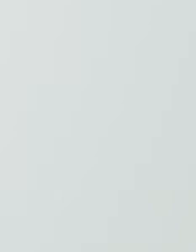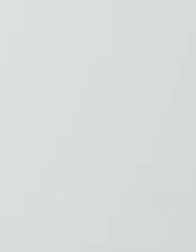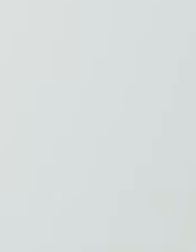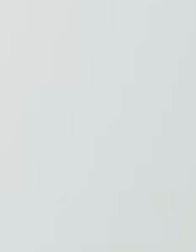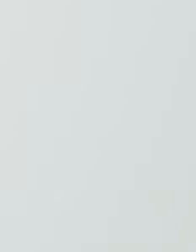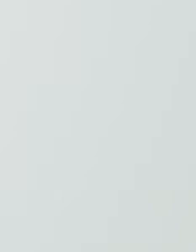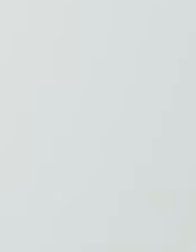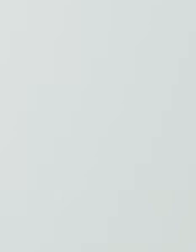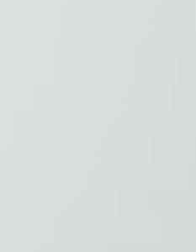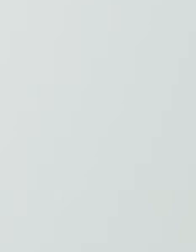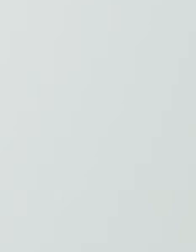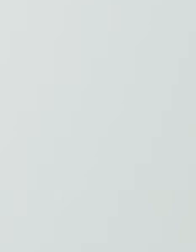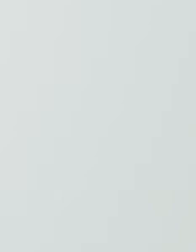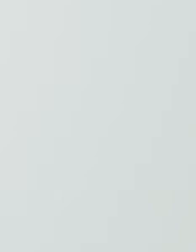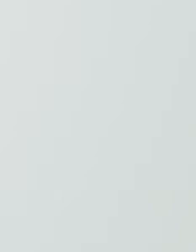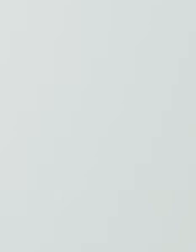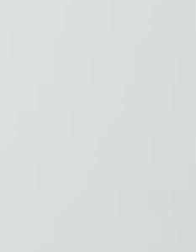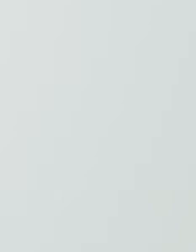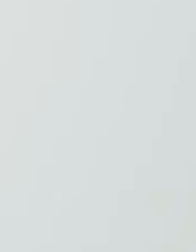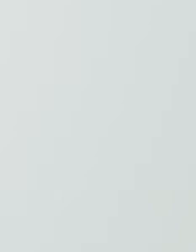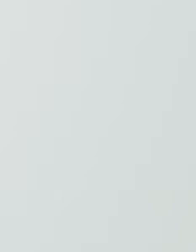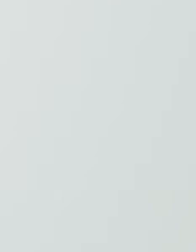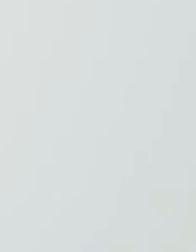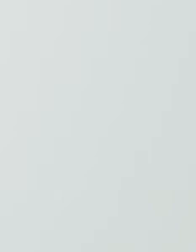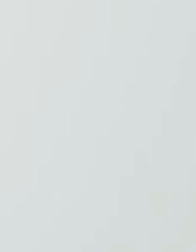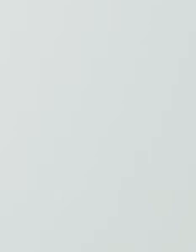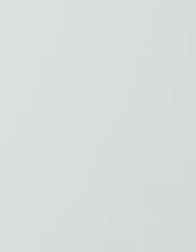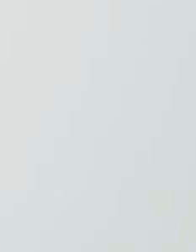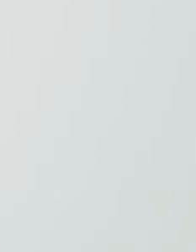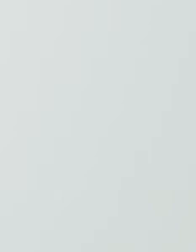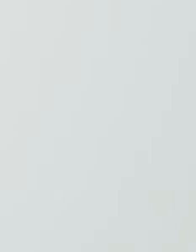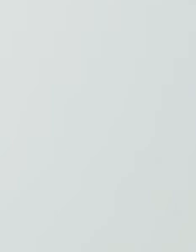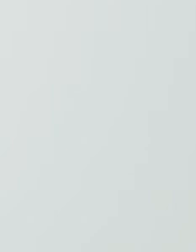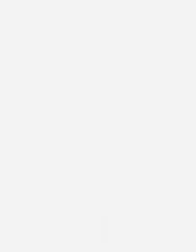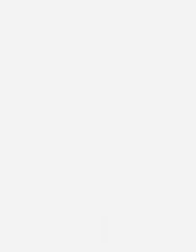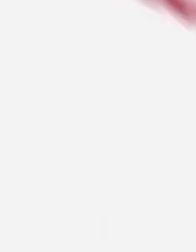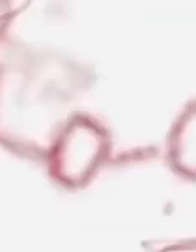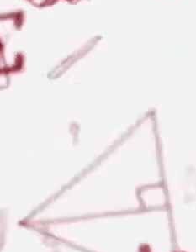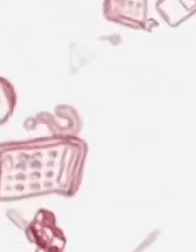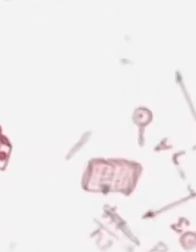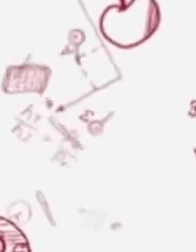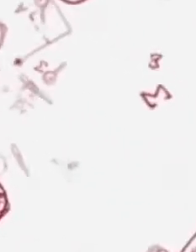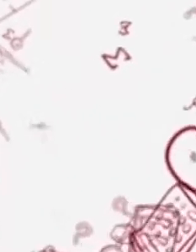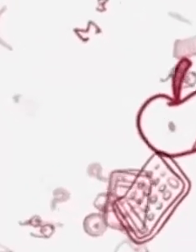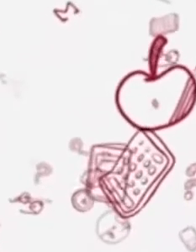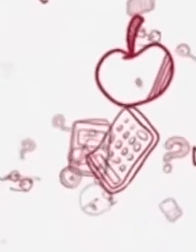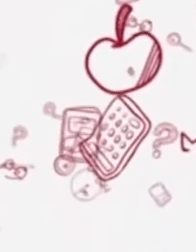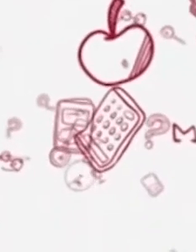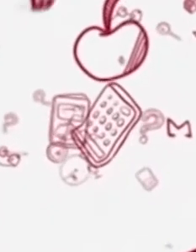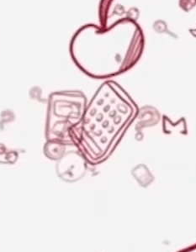La Secretaría de Educación y el Sistema Estatal de Telecomunicaciones presentan